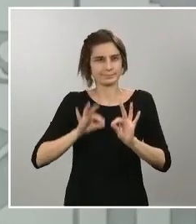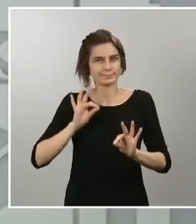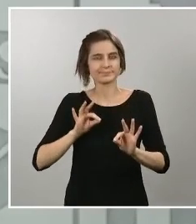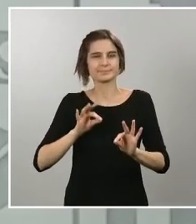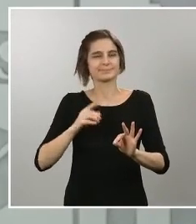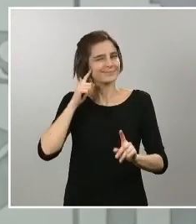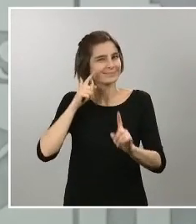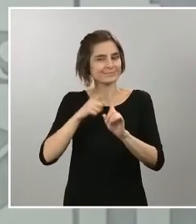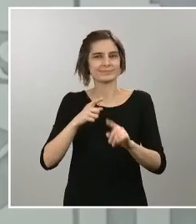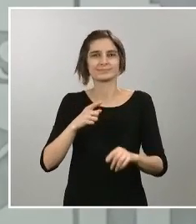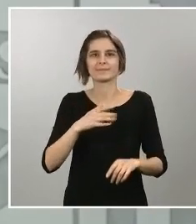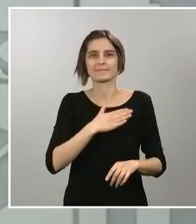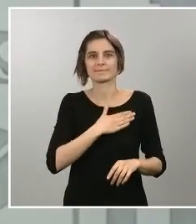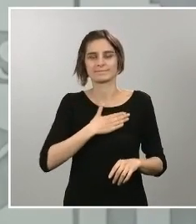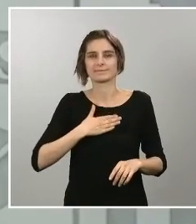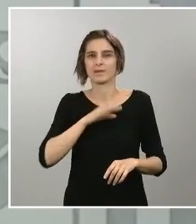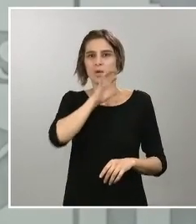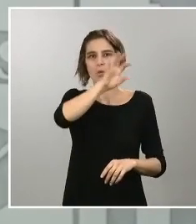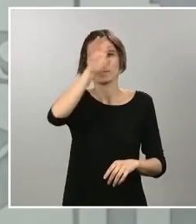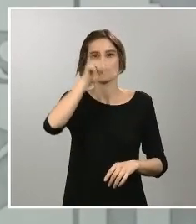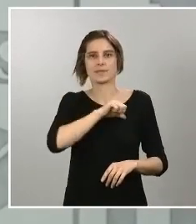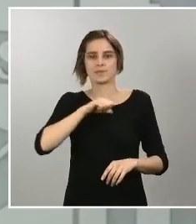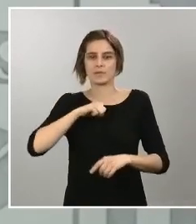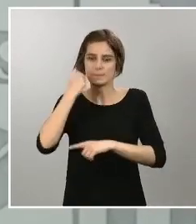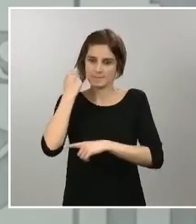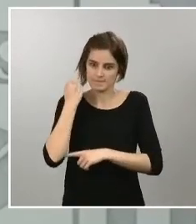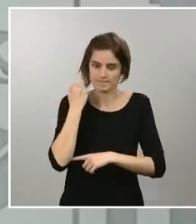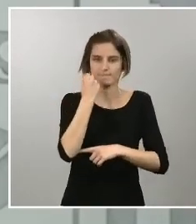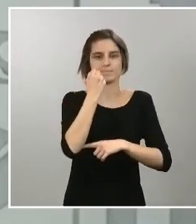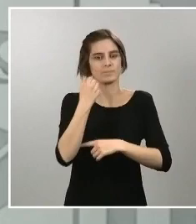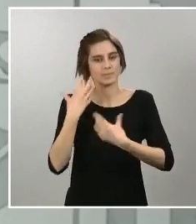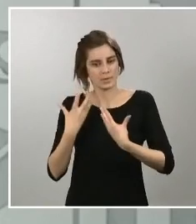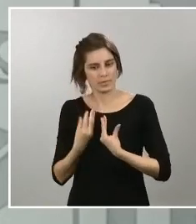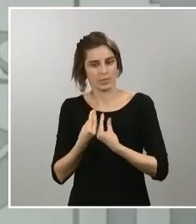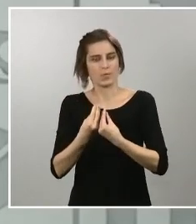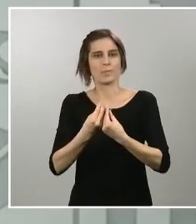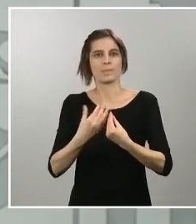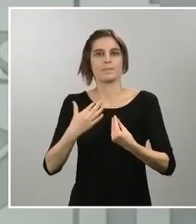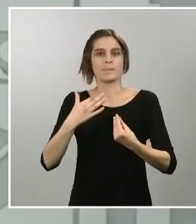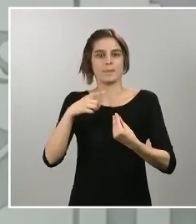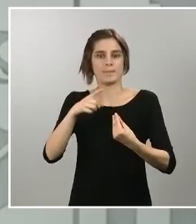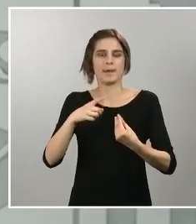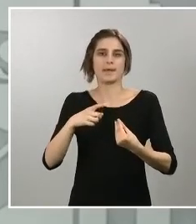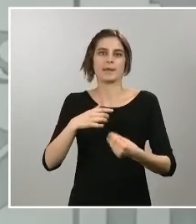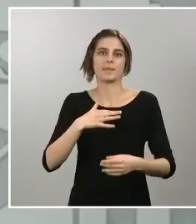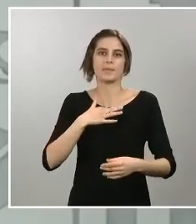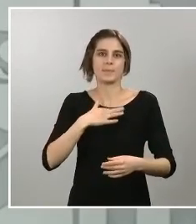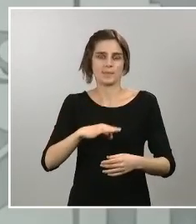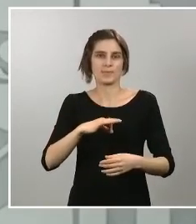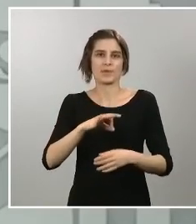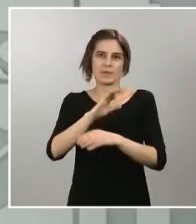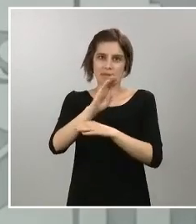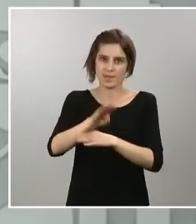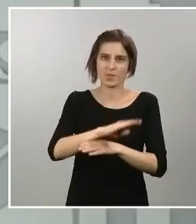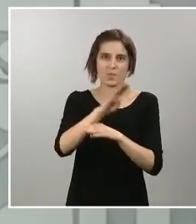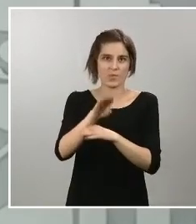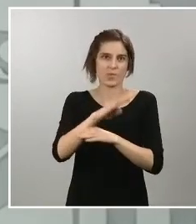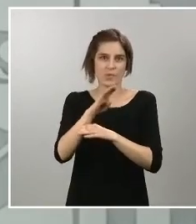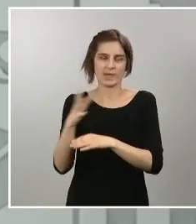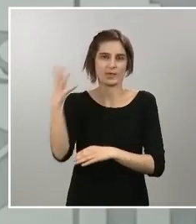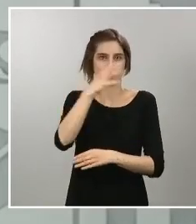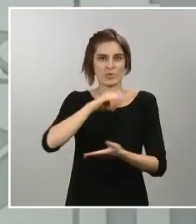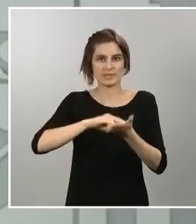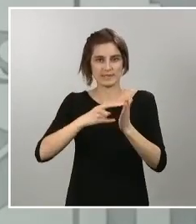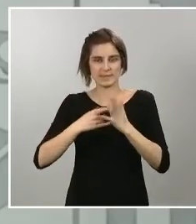a las comunidades autónomas en esa tarea de cuidado que tiene que desarrollar el conjunto del sistema sanitario. Han